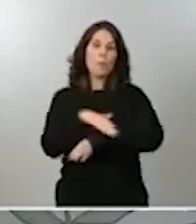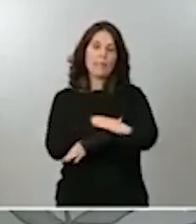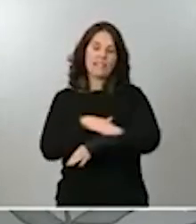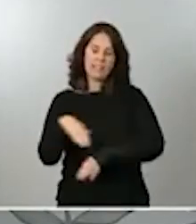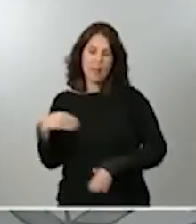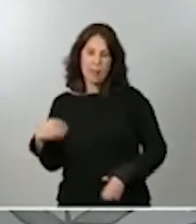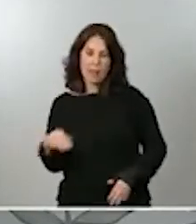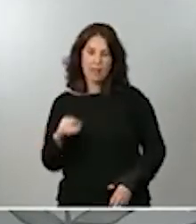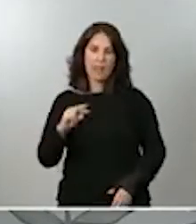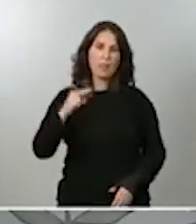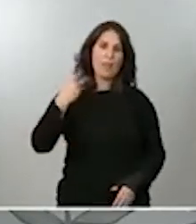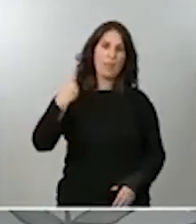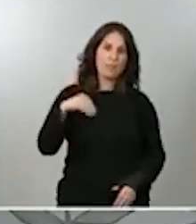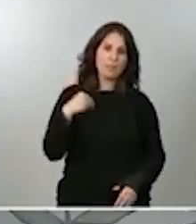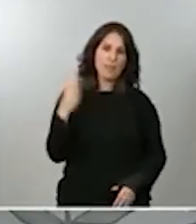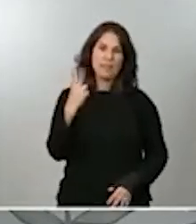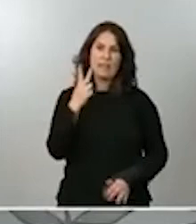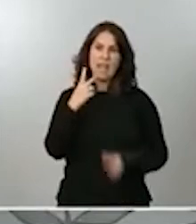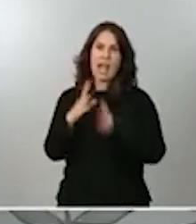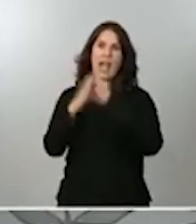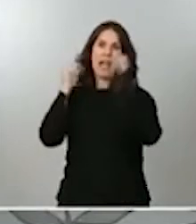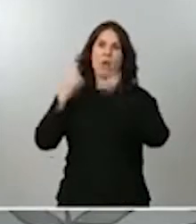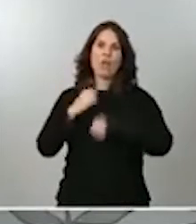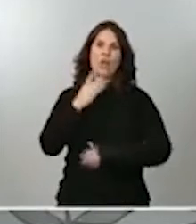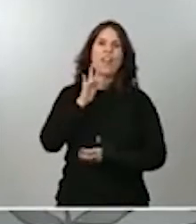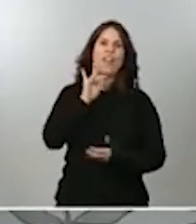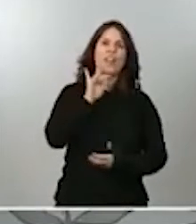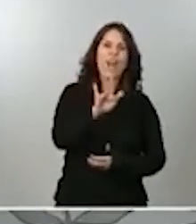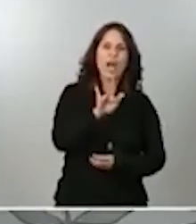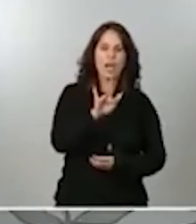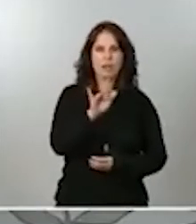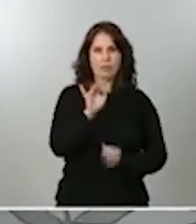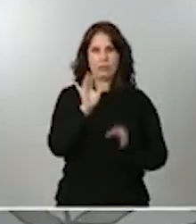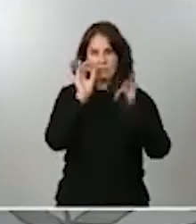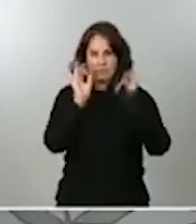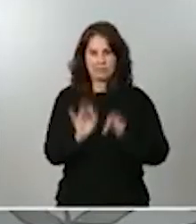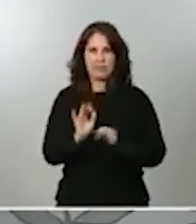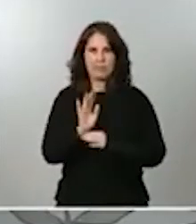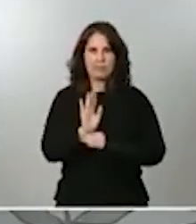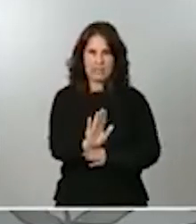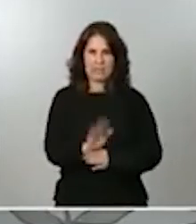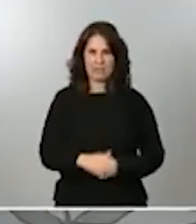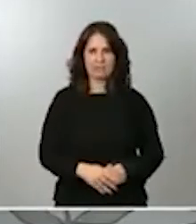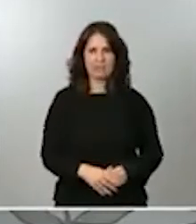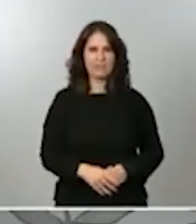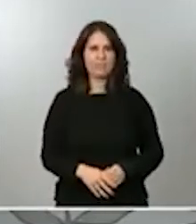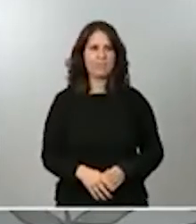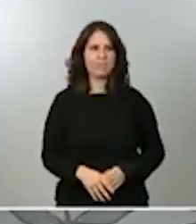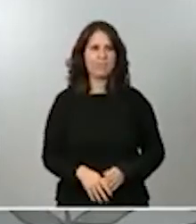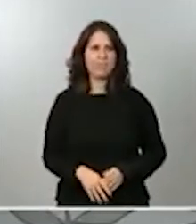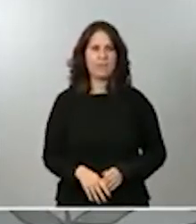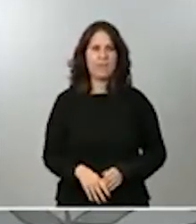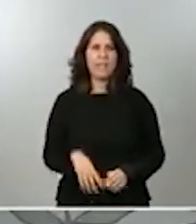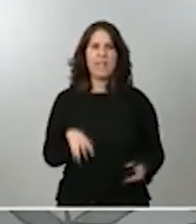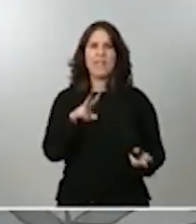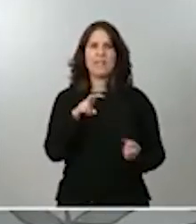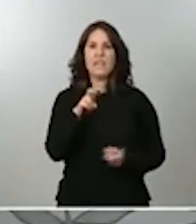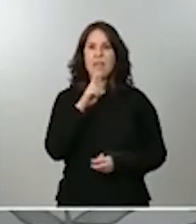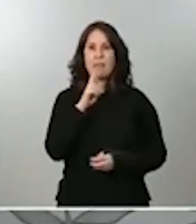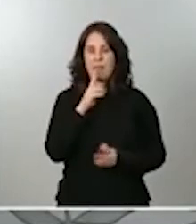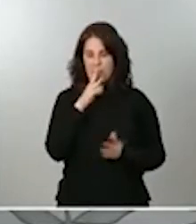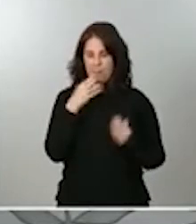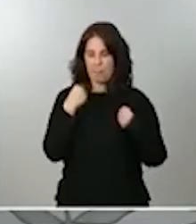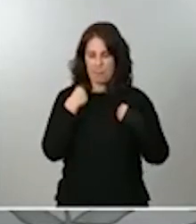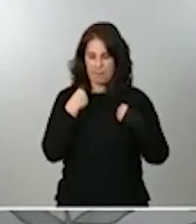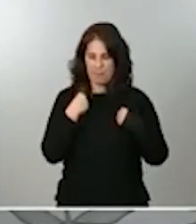se pongan de acuerdo en qué día y en qué fecha se van a presentar. Igual le puedo decir de la fiscalidad verde. Saben ustedes que